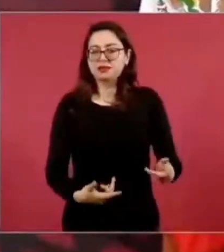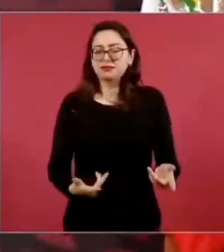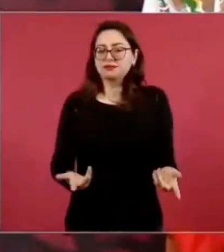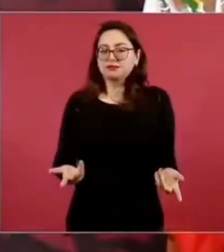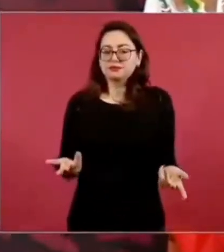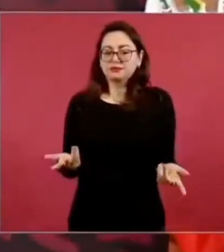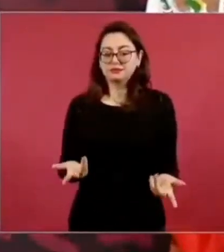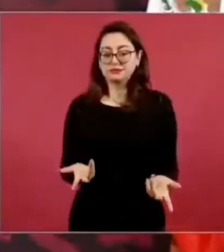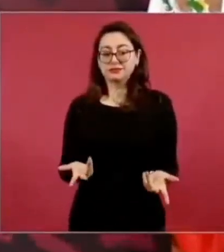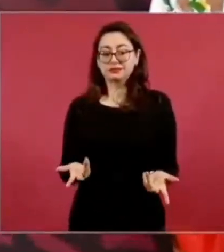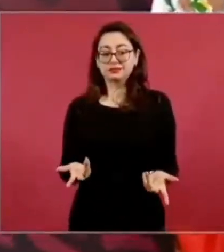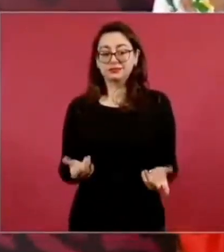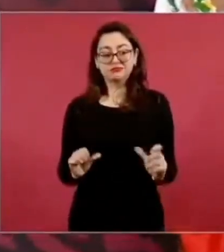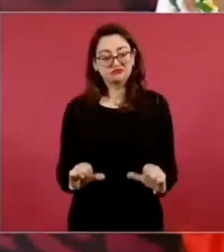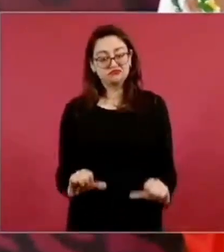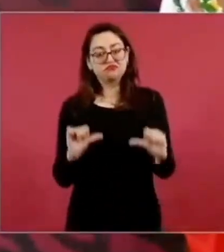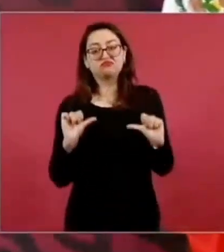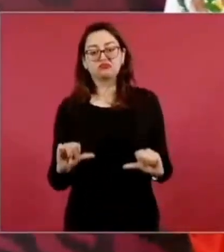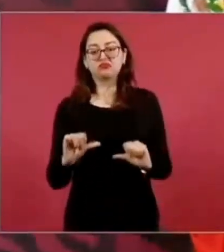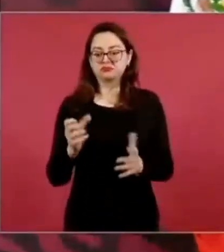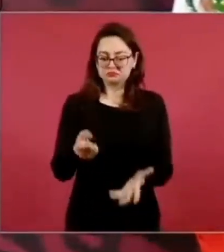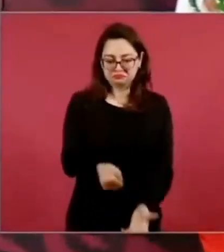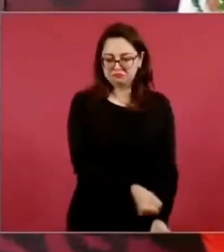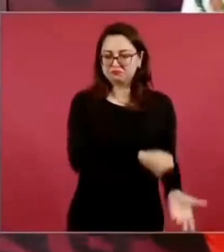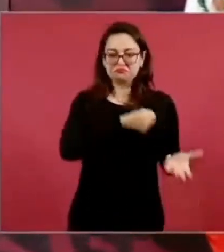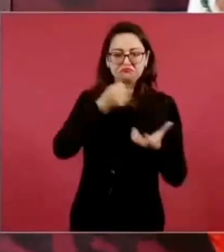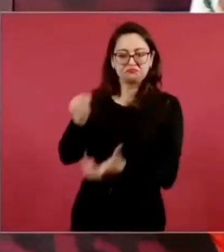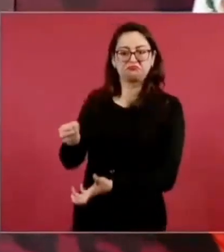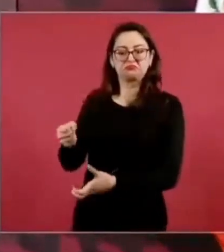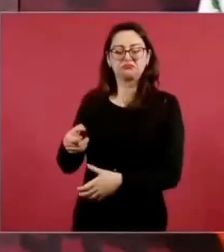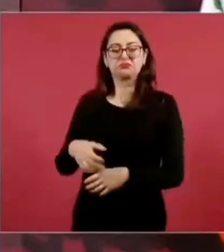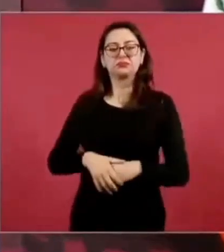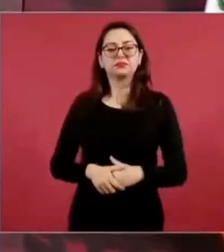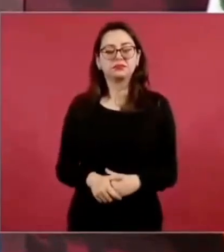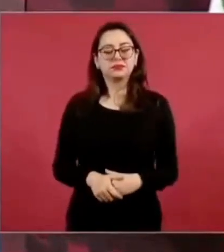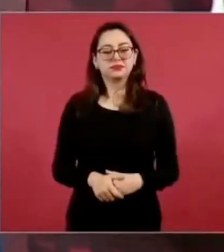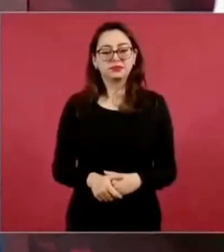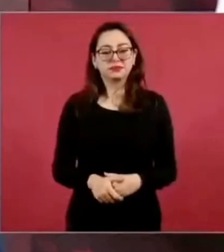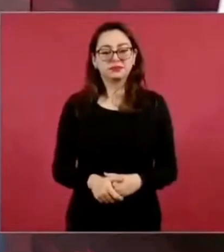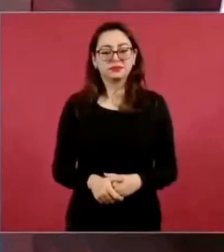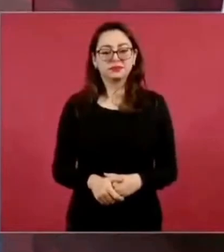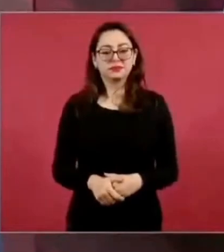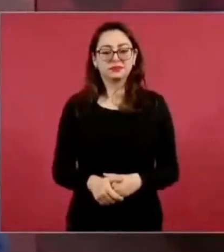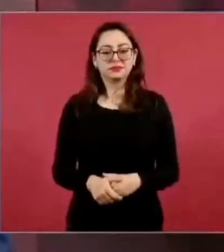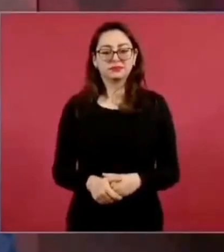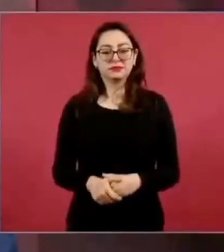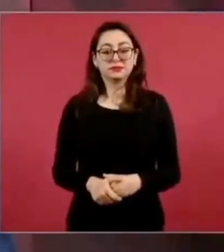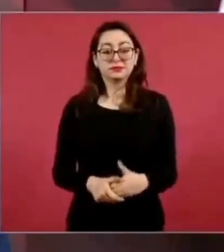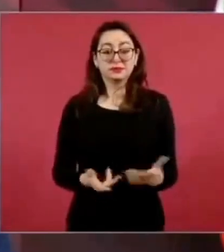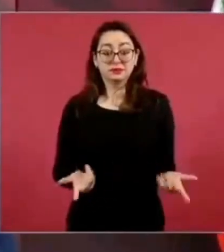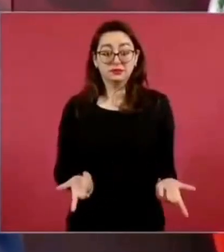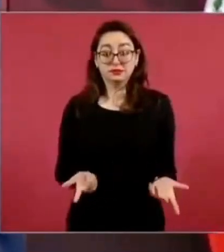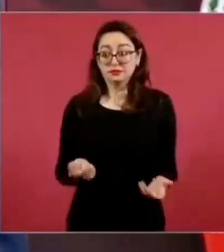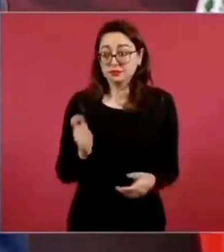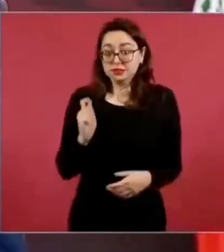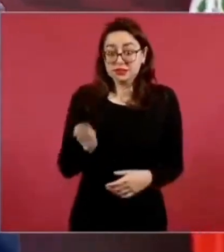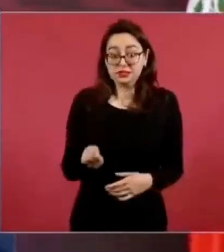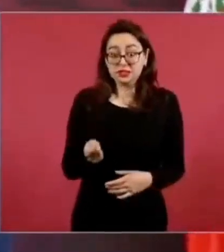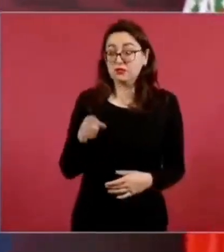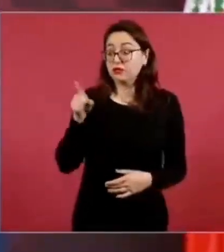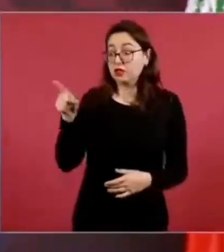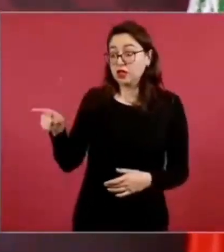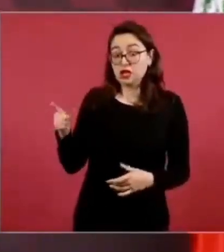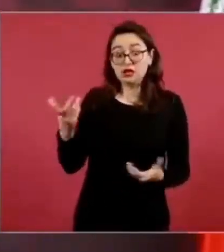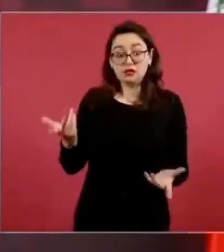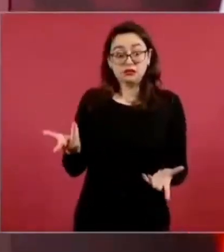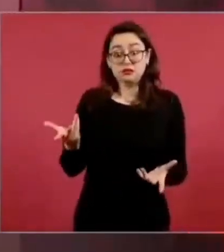de el Poder Legislativo es como un supremo Poder